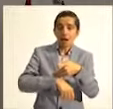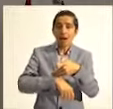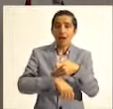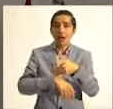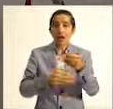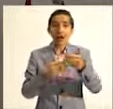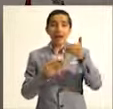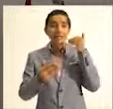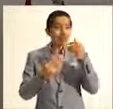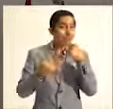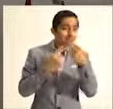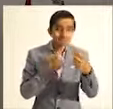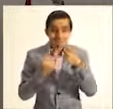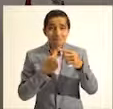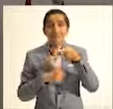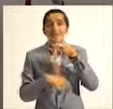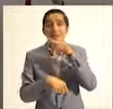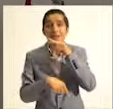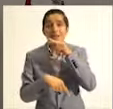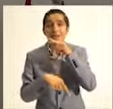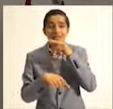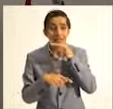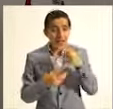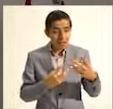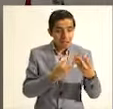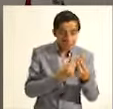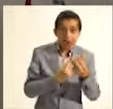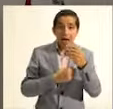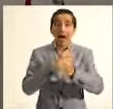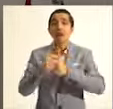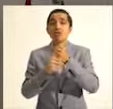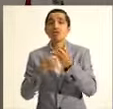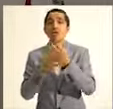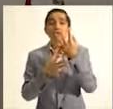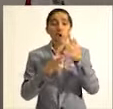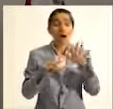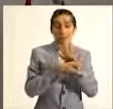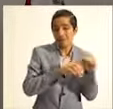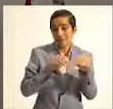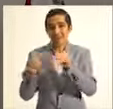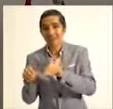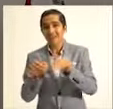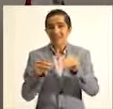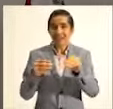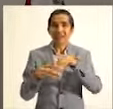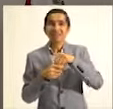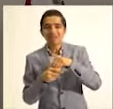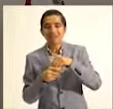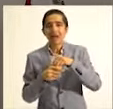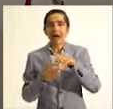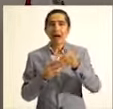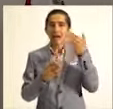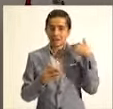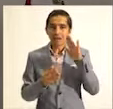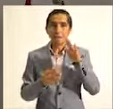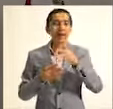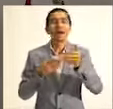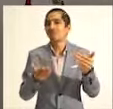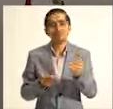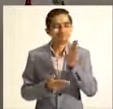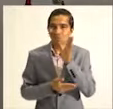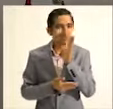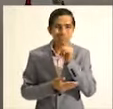familiares nos programábamos, la Navidad la pasamos acá, el Año Nuevo allá, pero ahora no se puede, hay que